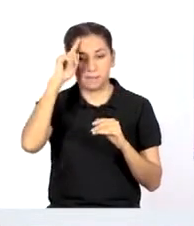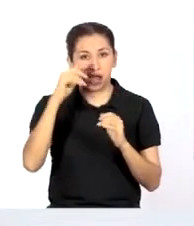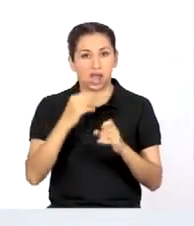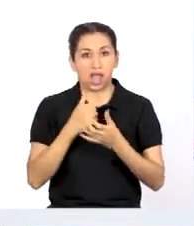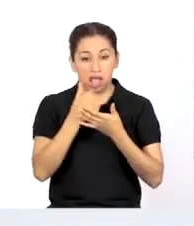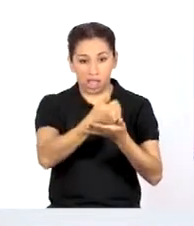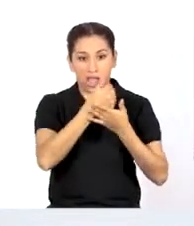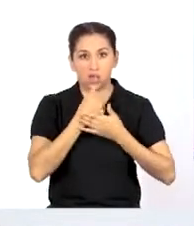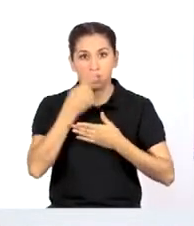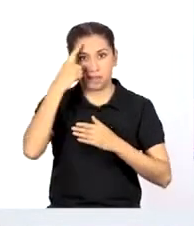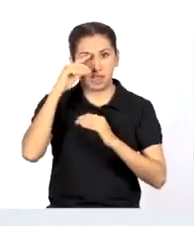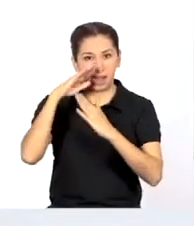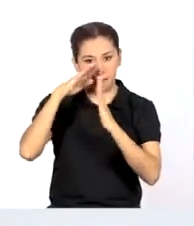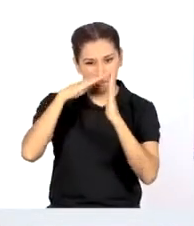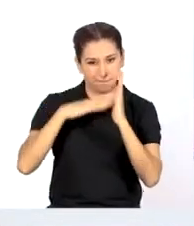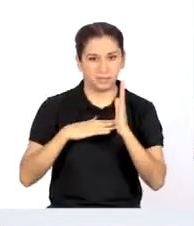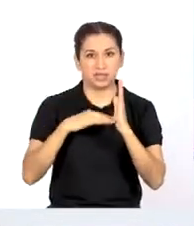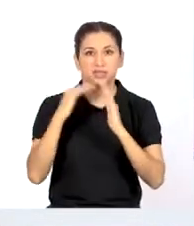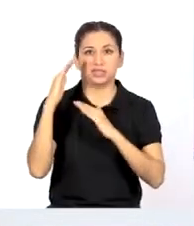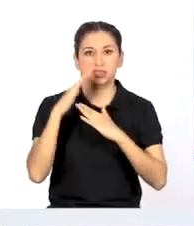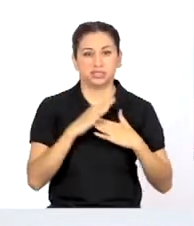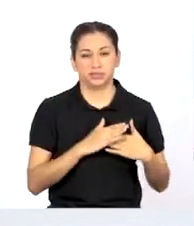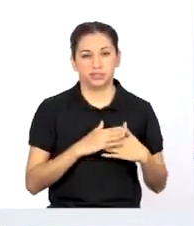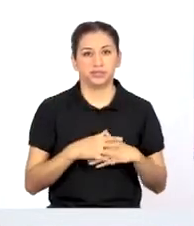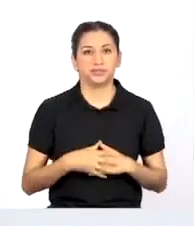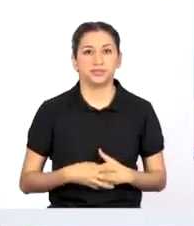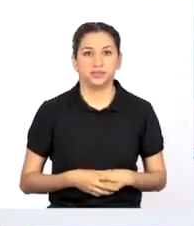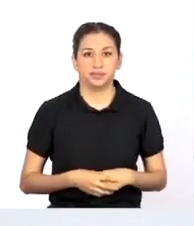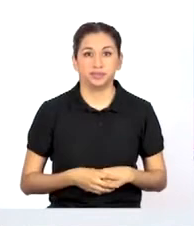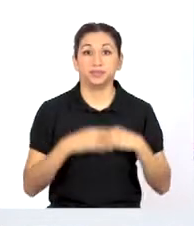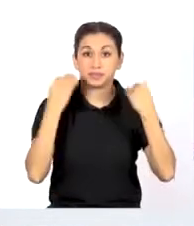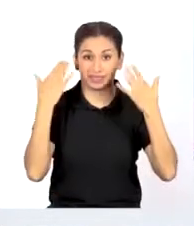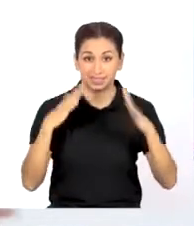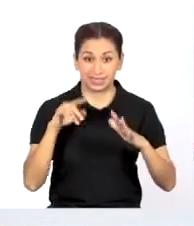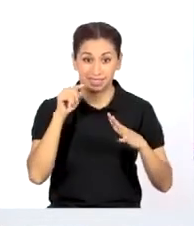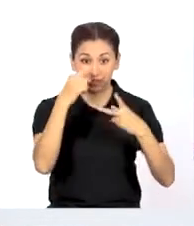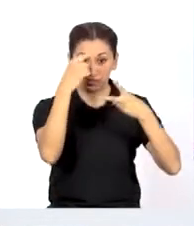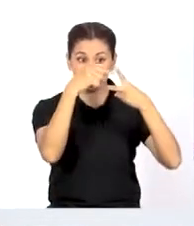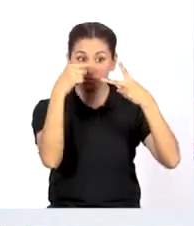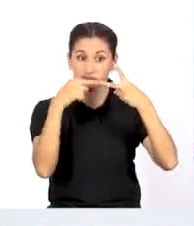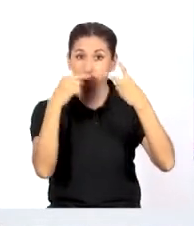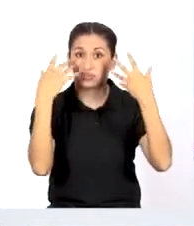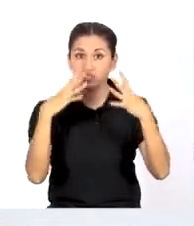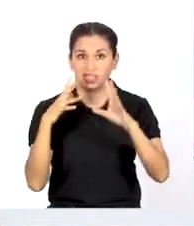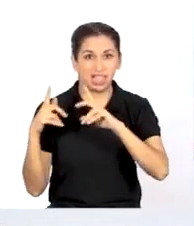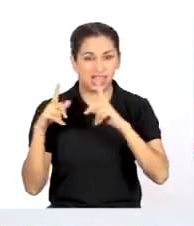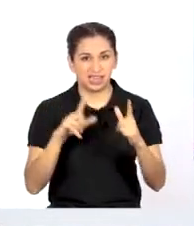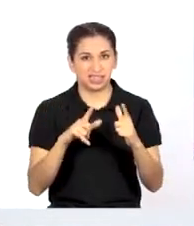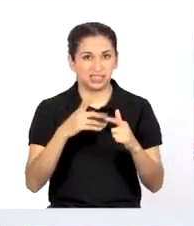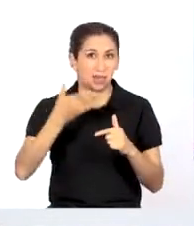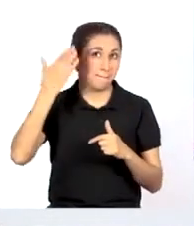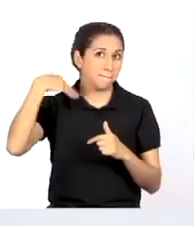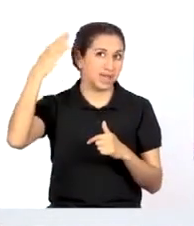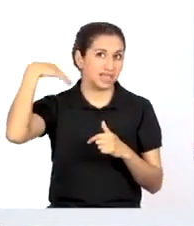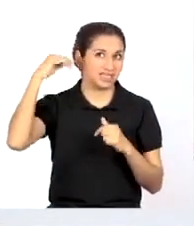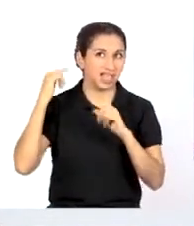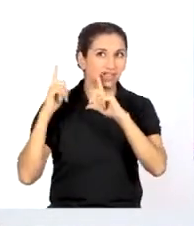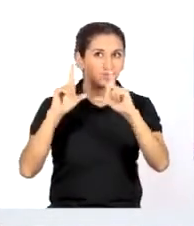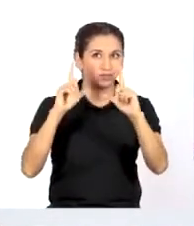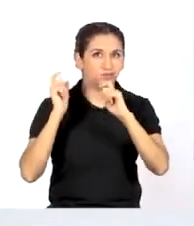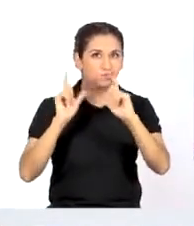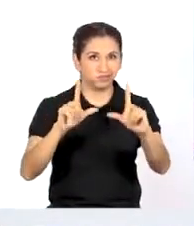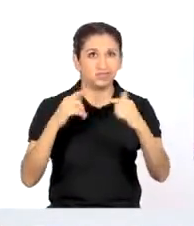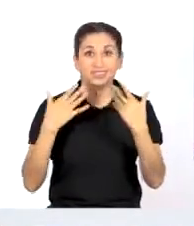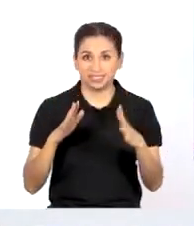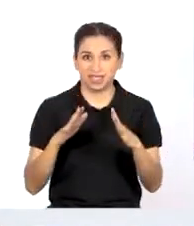para afrontar la discriminación. Entonces, ya que estos dos primeros pasos ya han sido abordados en uno de los